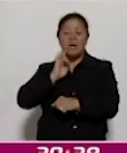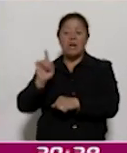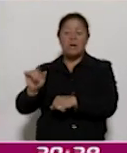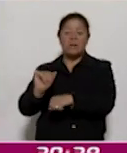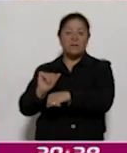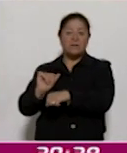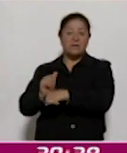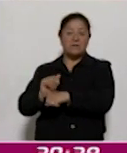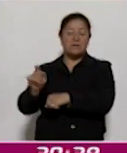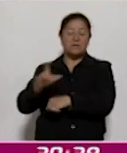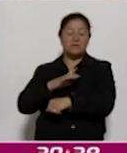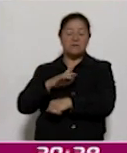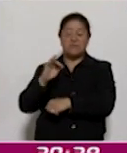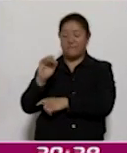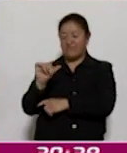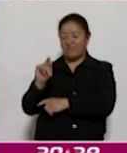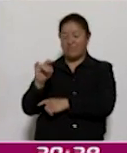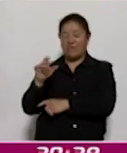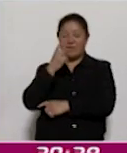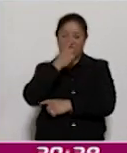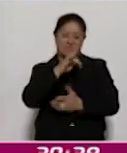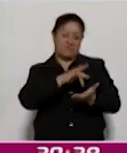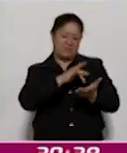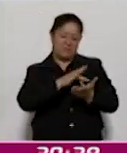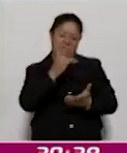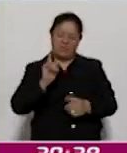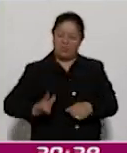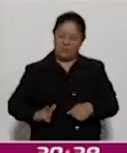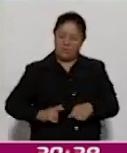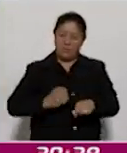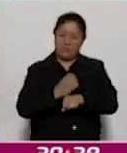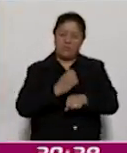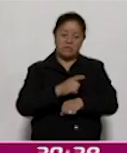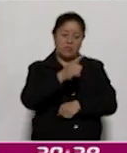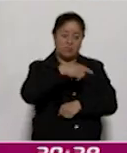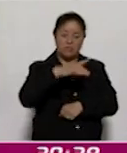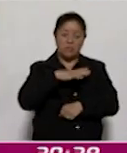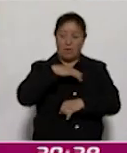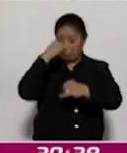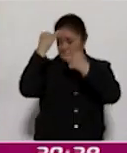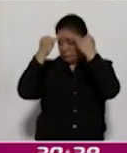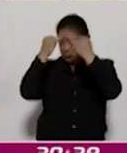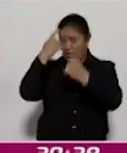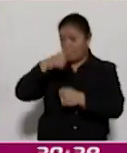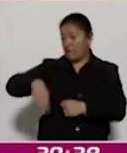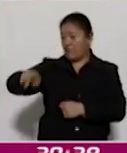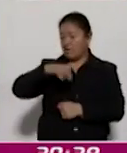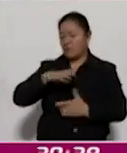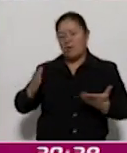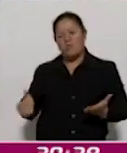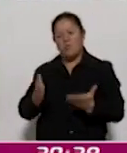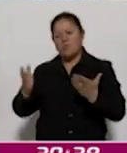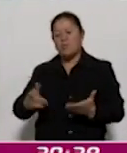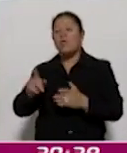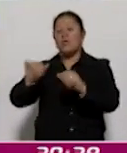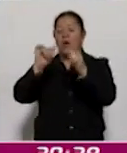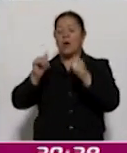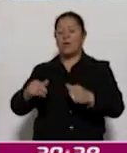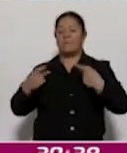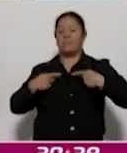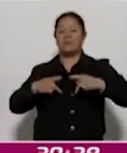Luna agradeció al gobierno del estado por las acciones implementadas para promover el sector artesanal y proyectar el talento de los artesanos